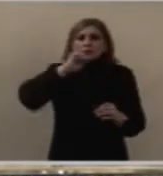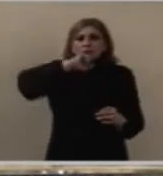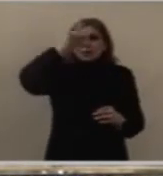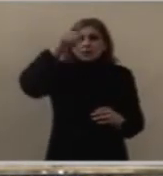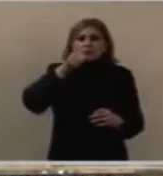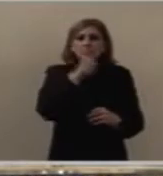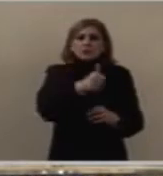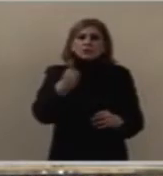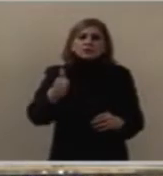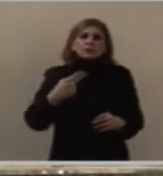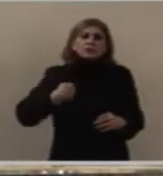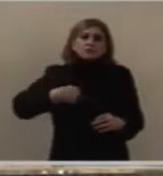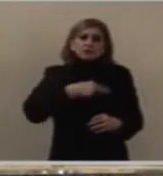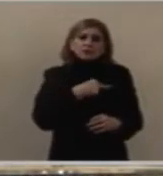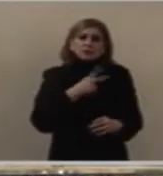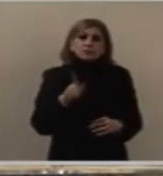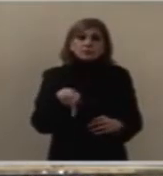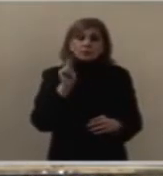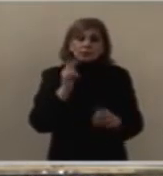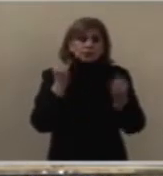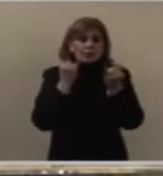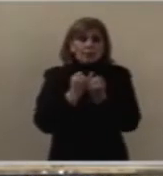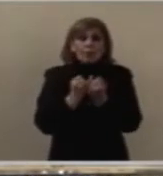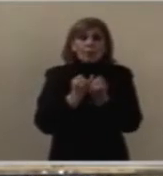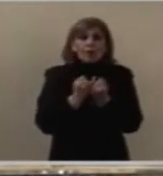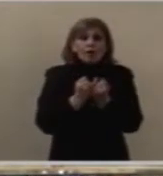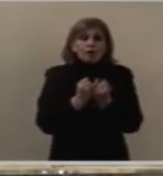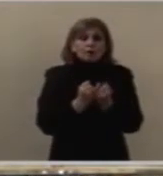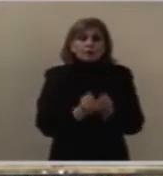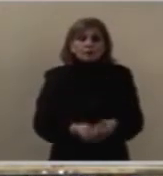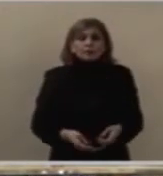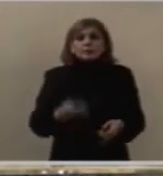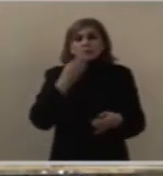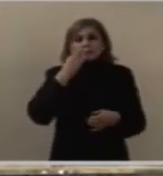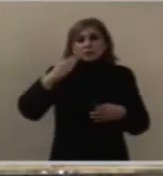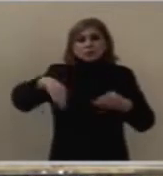pero también por el bien de nuestro país.